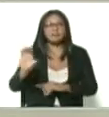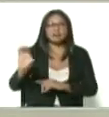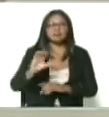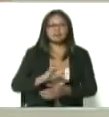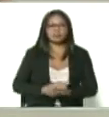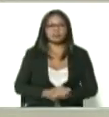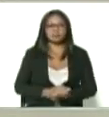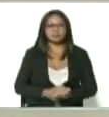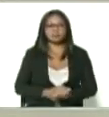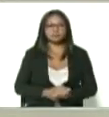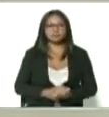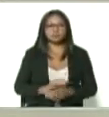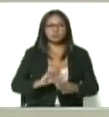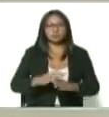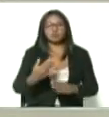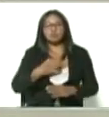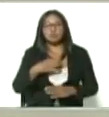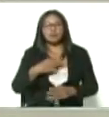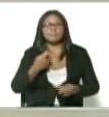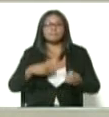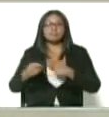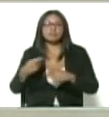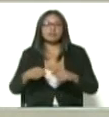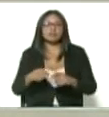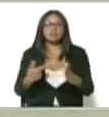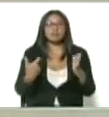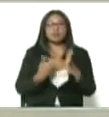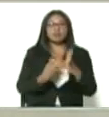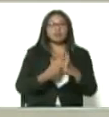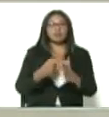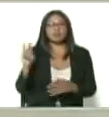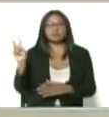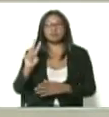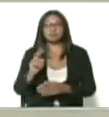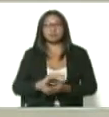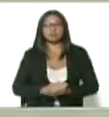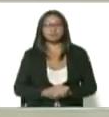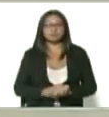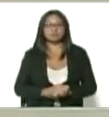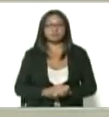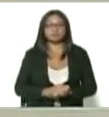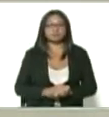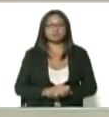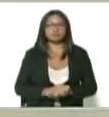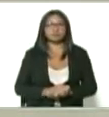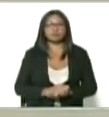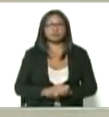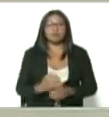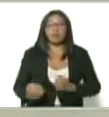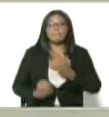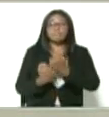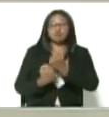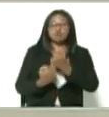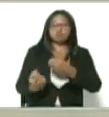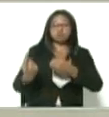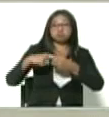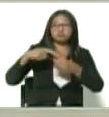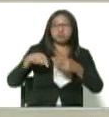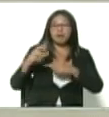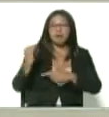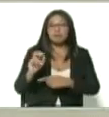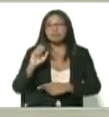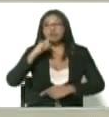que no pueden vender la vacuna a Venezuela, afortunadamente la cooperación estratégica entre Rusia y Venezuela ha